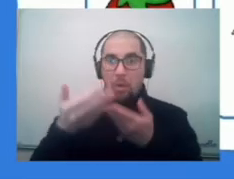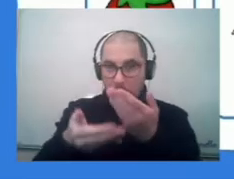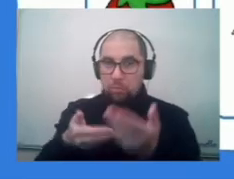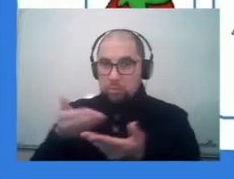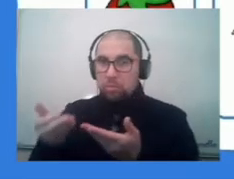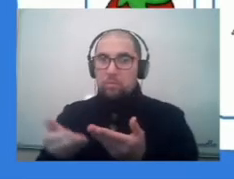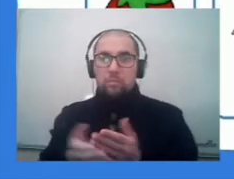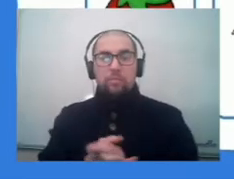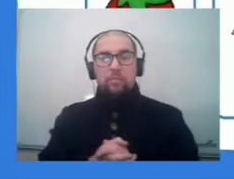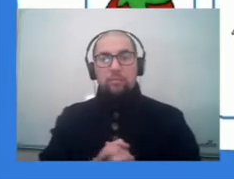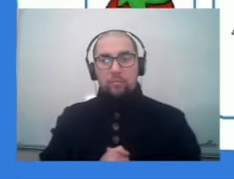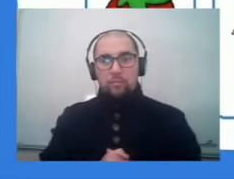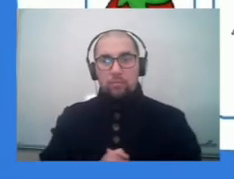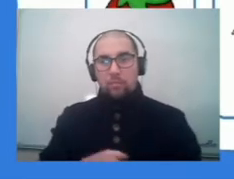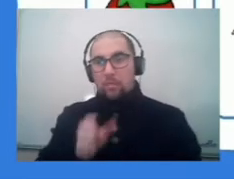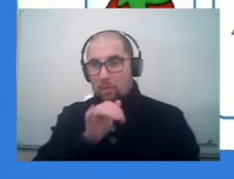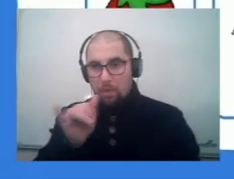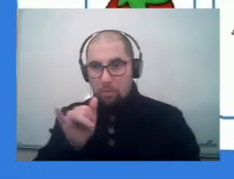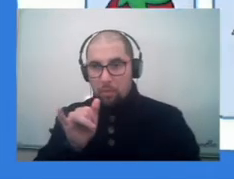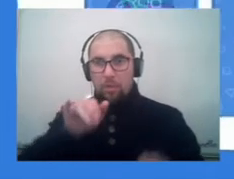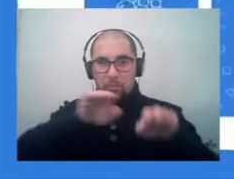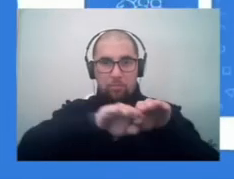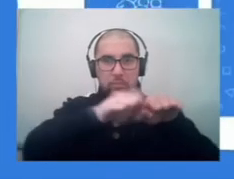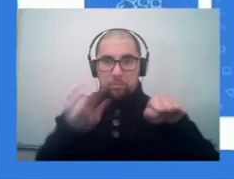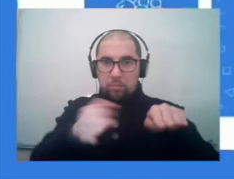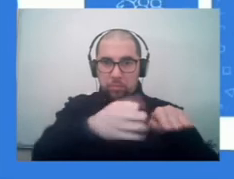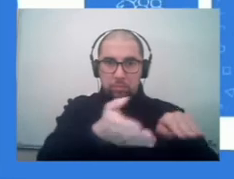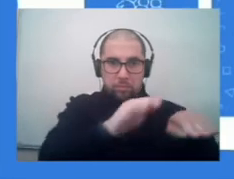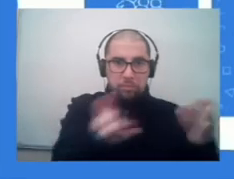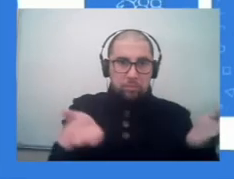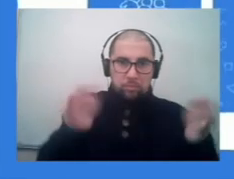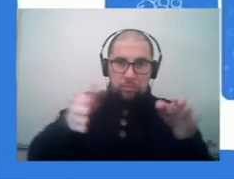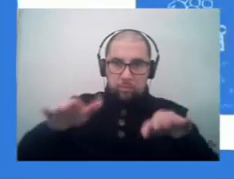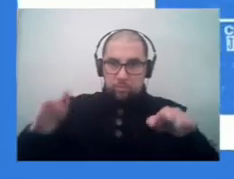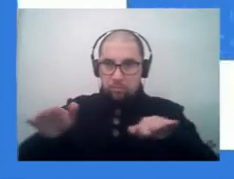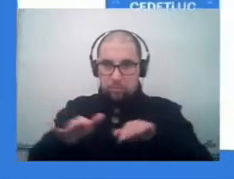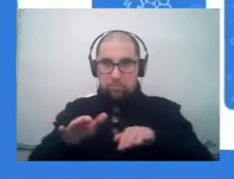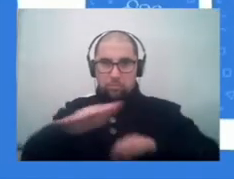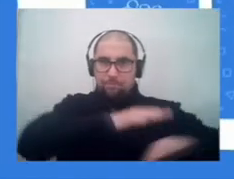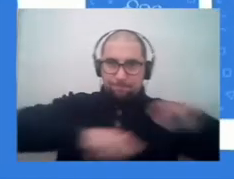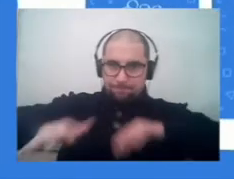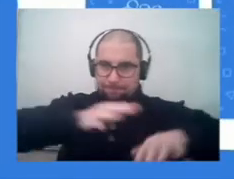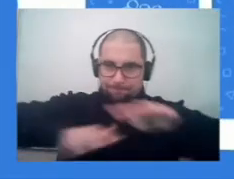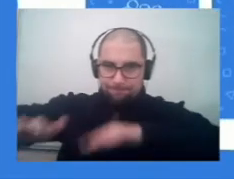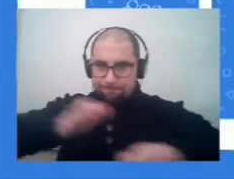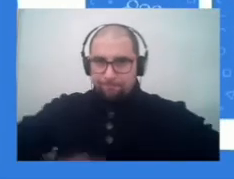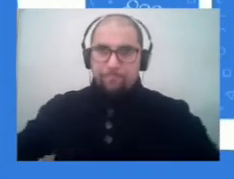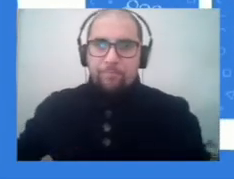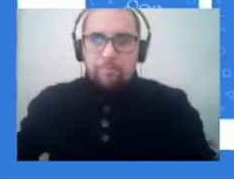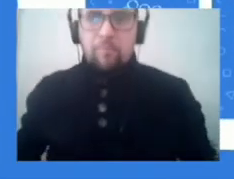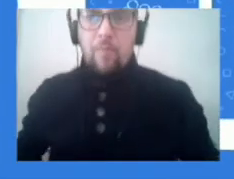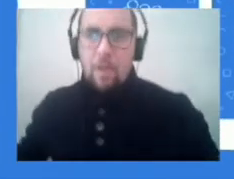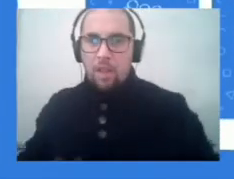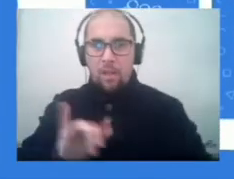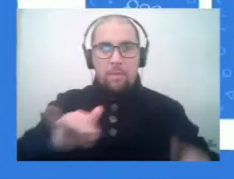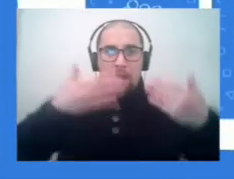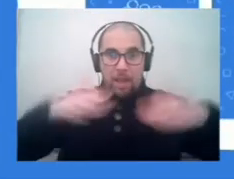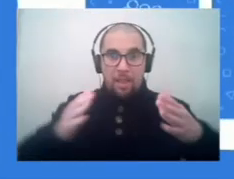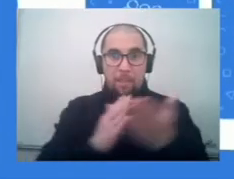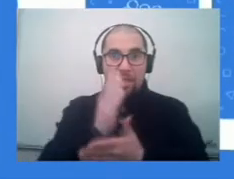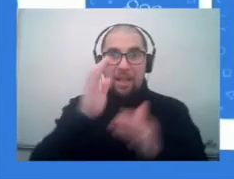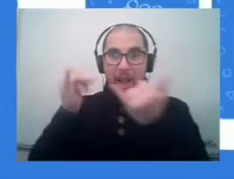comunes. Luego damos vuelta las cartas y las revolvemos. Ahora estamos